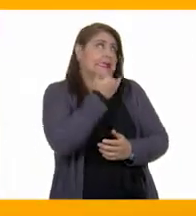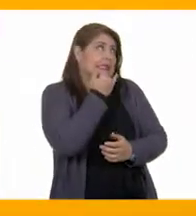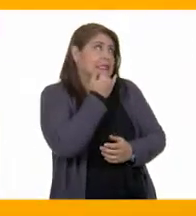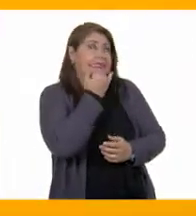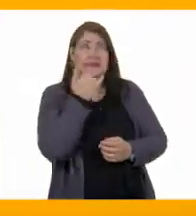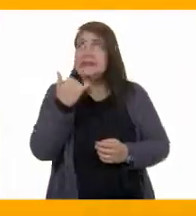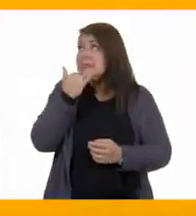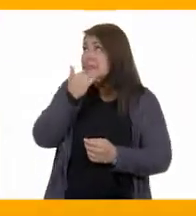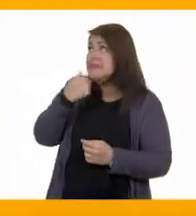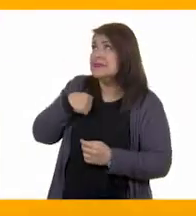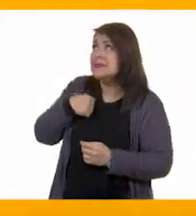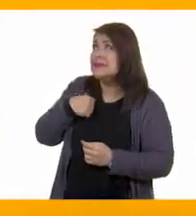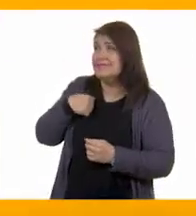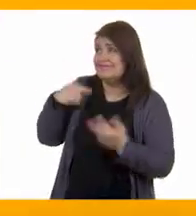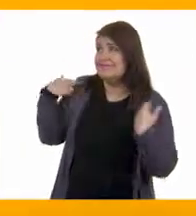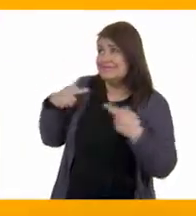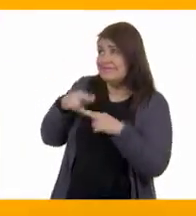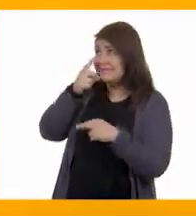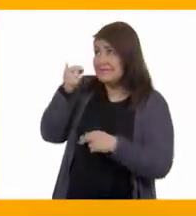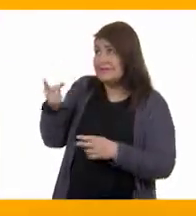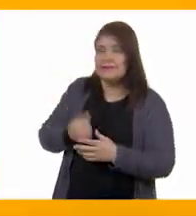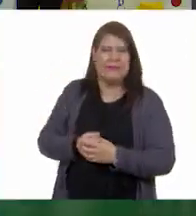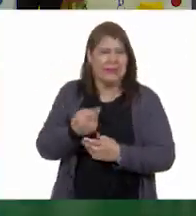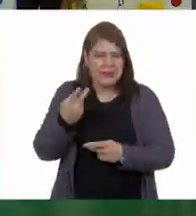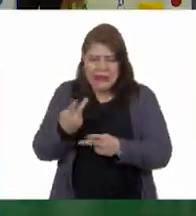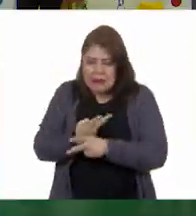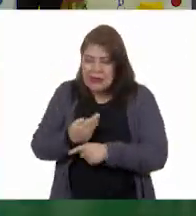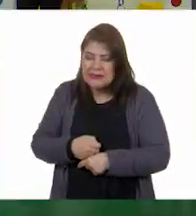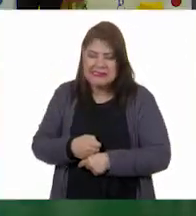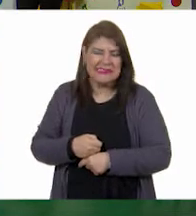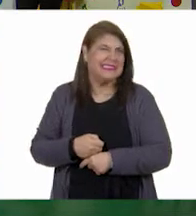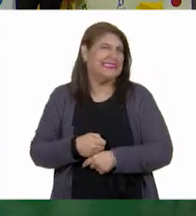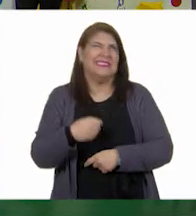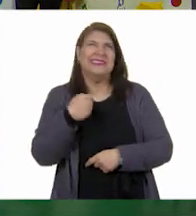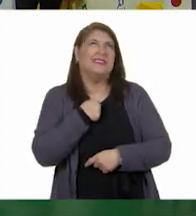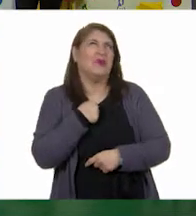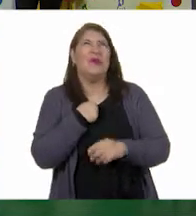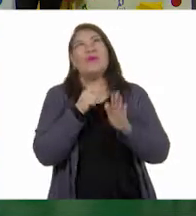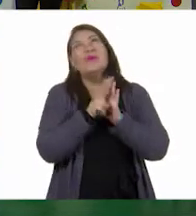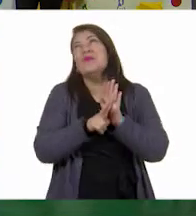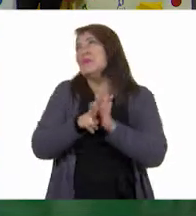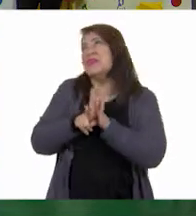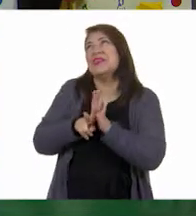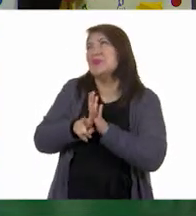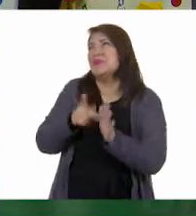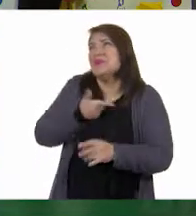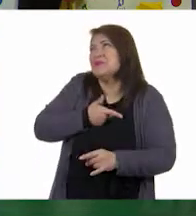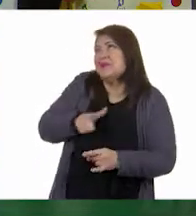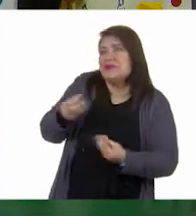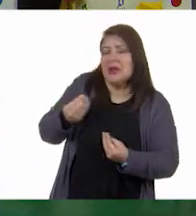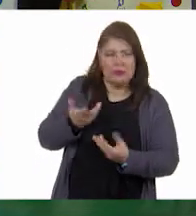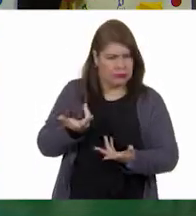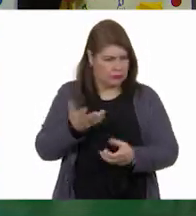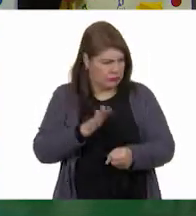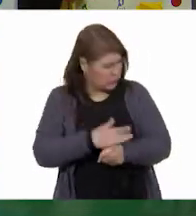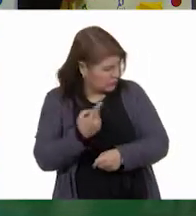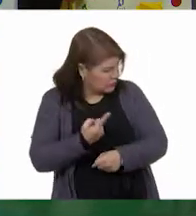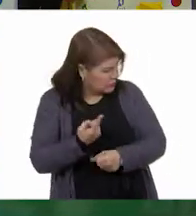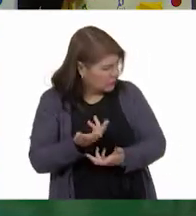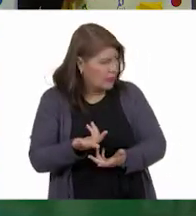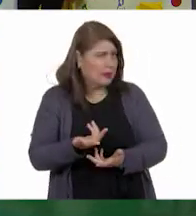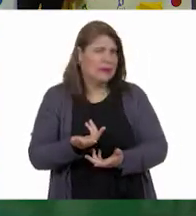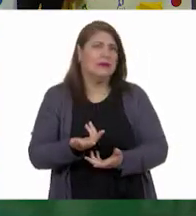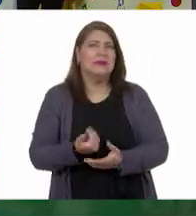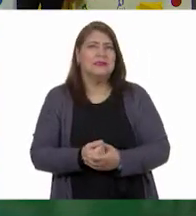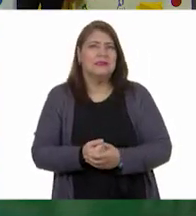confesar algo, maestra. ¿Qué pasó, Gloria? No me gustan mucho los videos. ¿Por qué, Gloria? Es que,